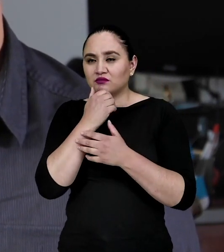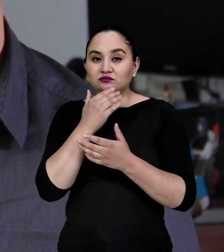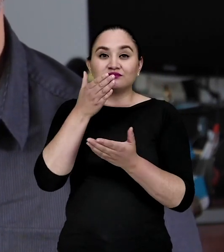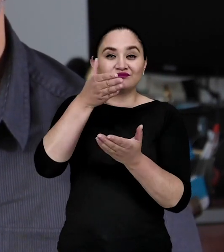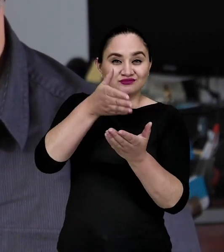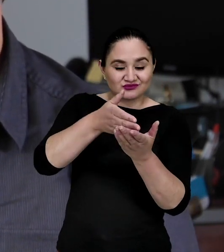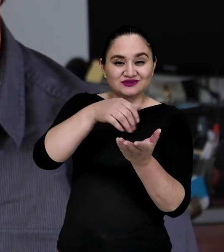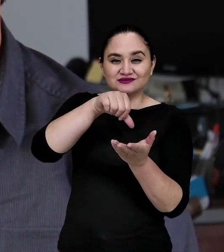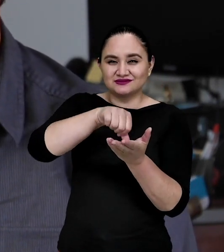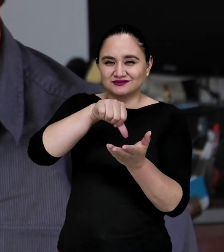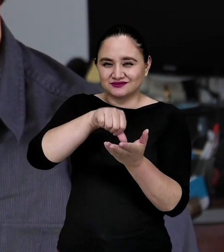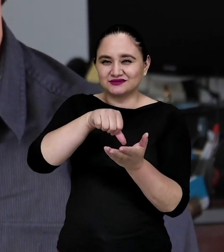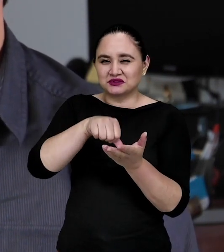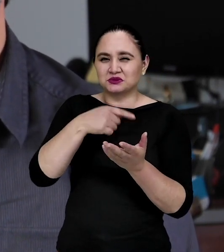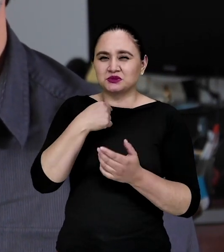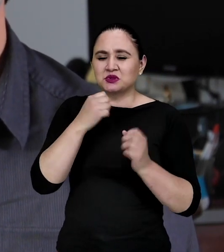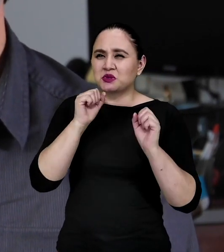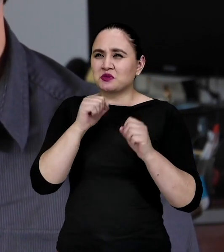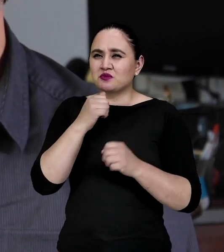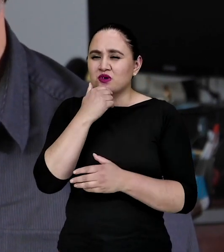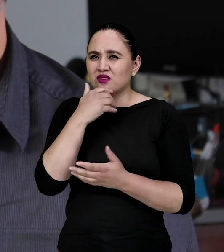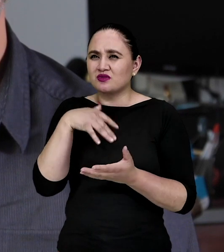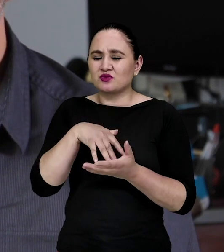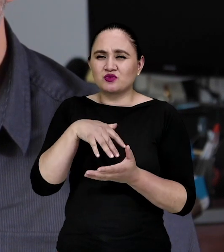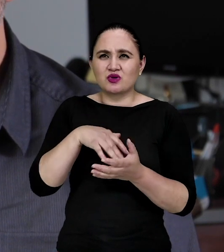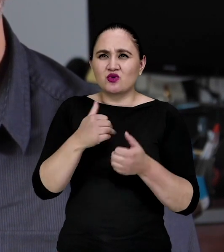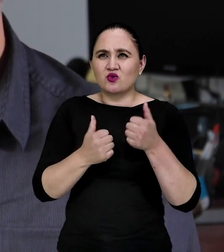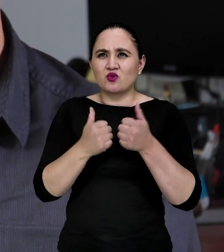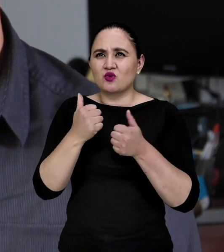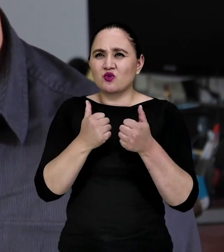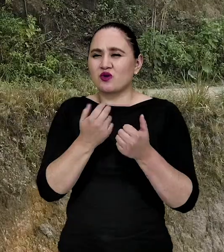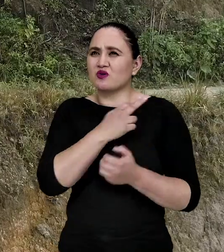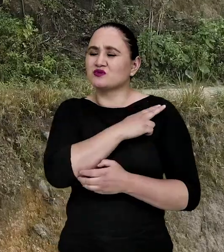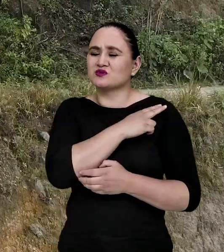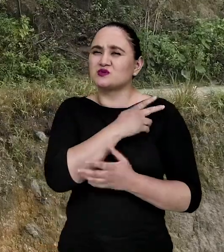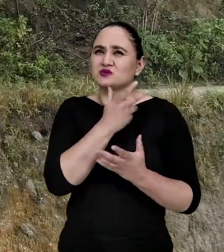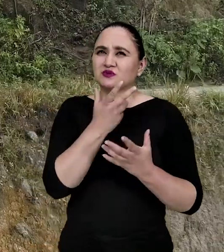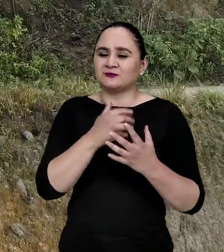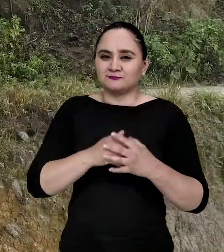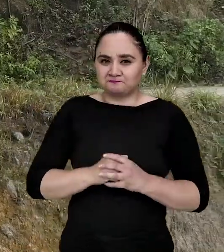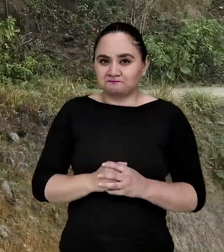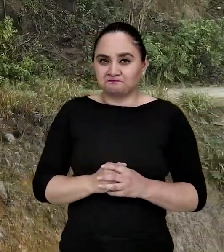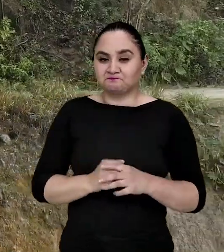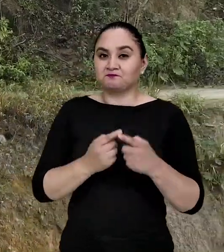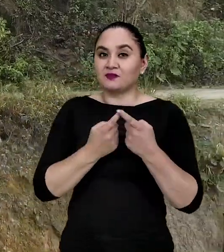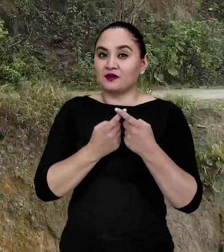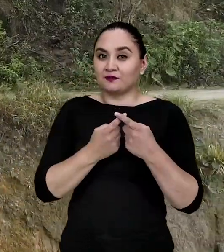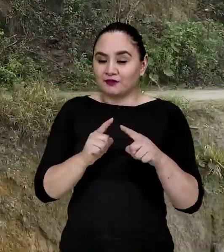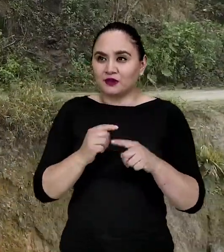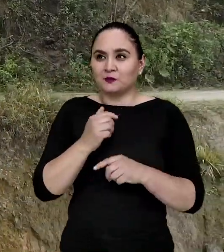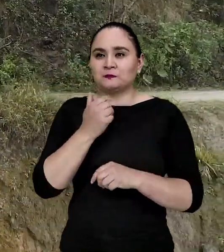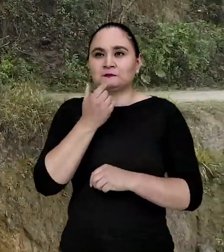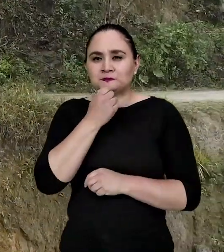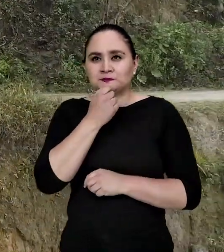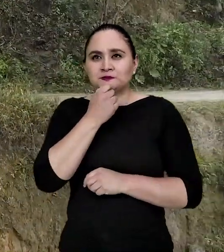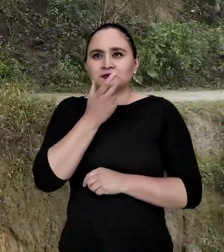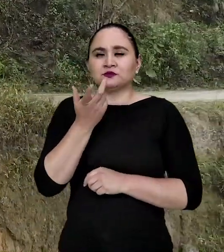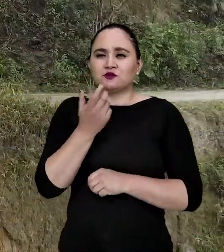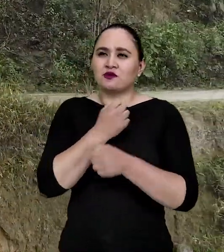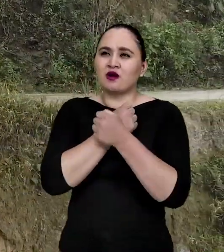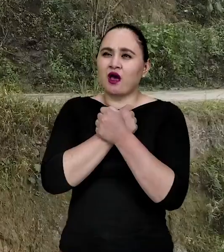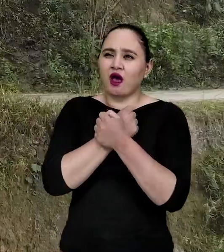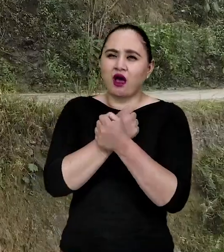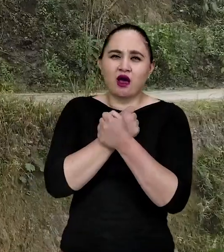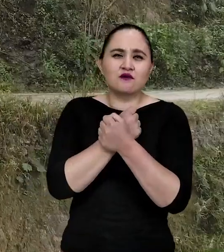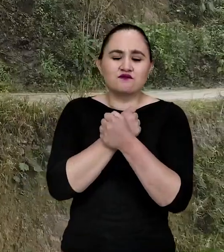entender qué es lo que podía yo estudiar en la universidad. Pero llamado por ese amor que siempre tuve desde